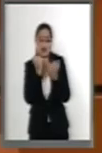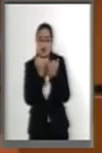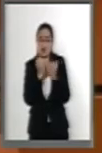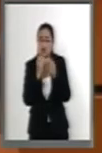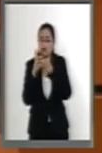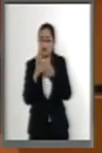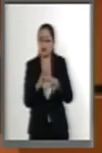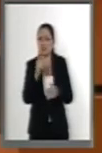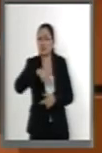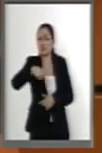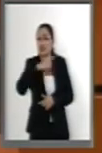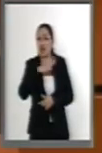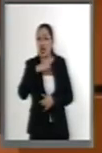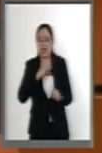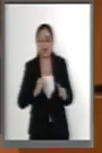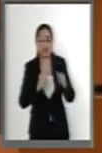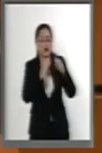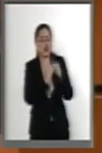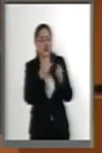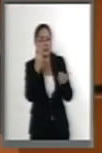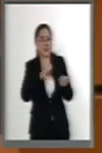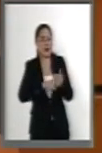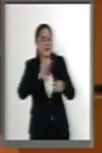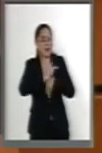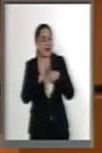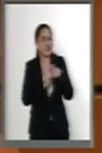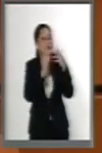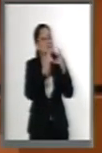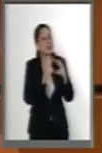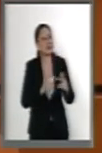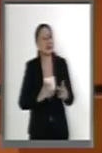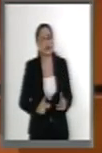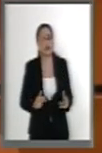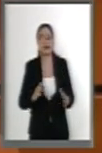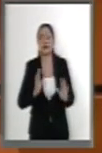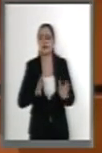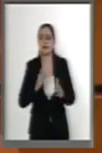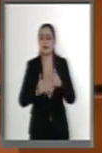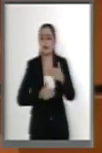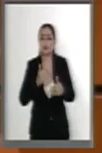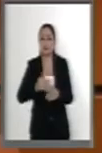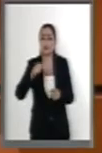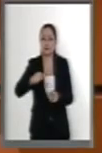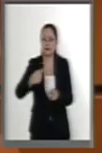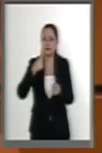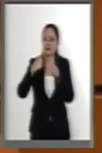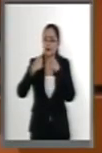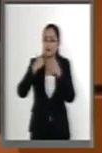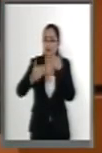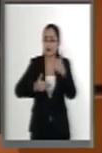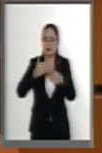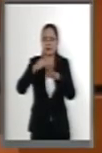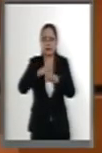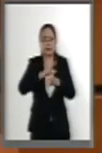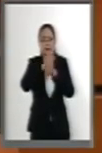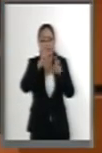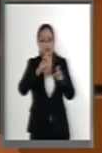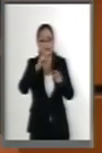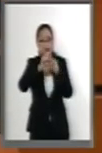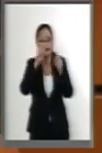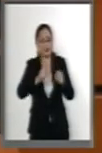están acabando a las instituciones del país. Y dejen que llegue la discusión, señor presidente, del sistema